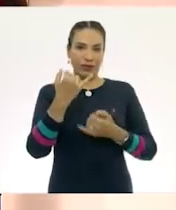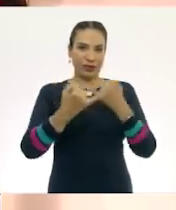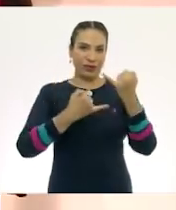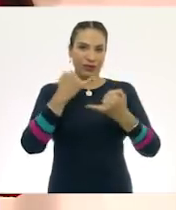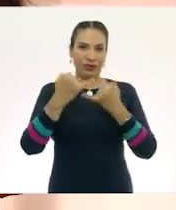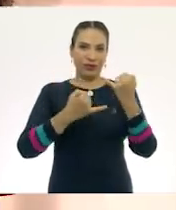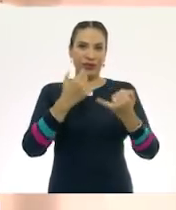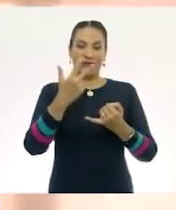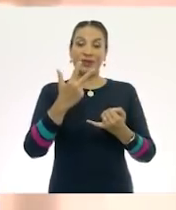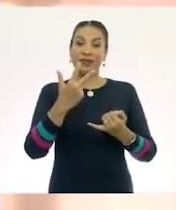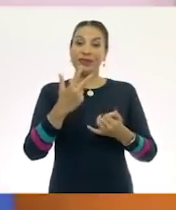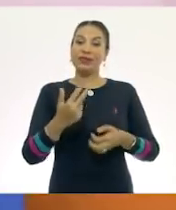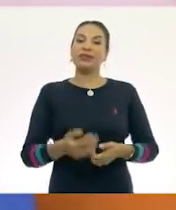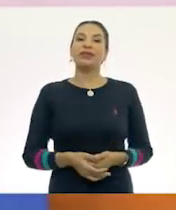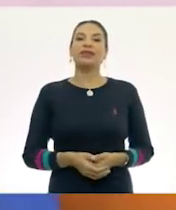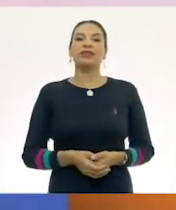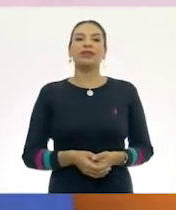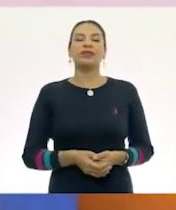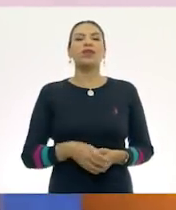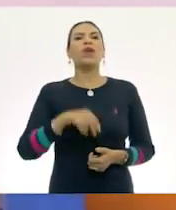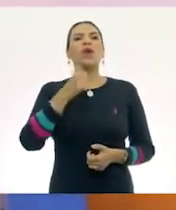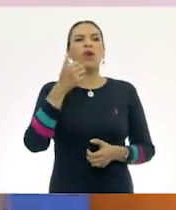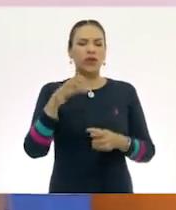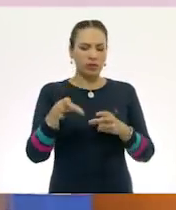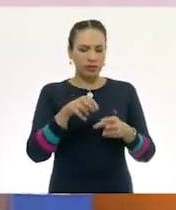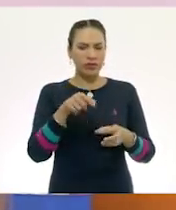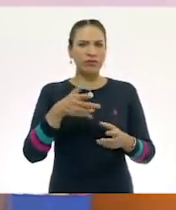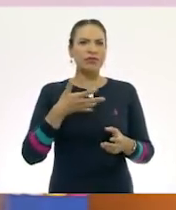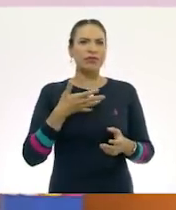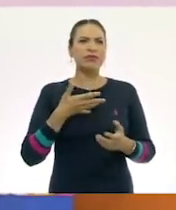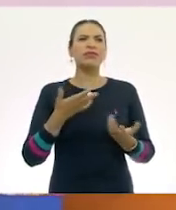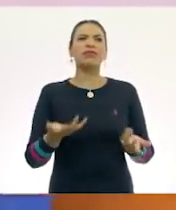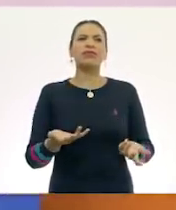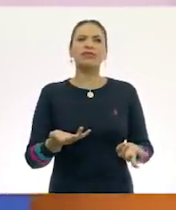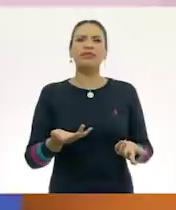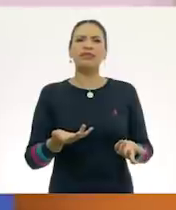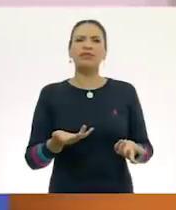...juguetes. Sí. Y tenemos por aquí...